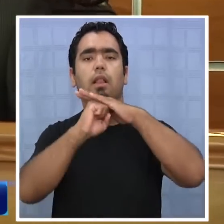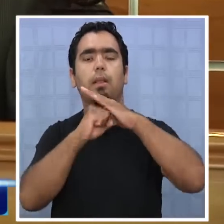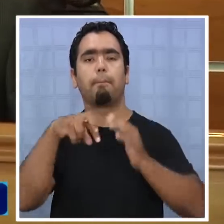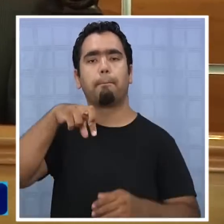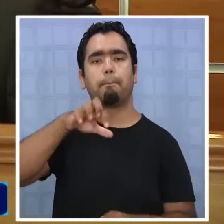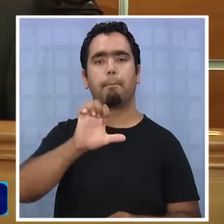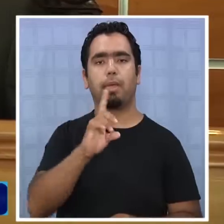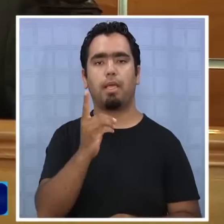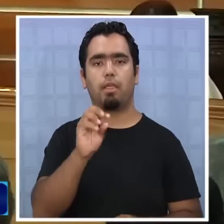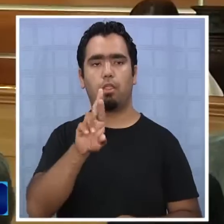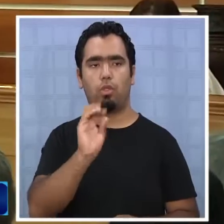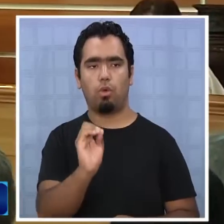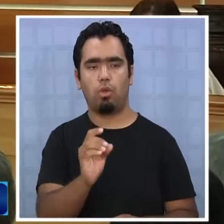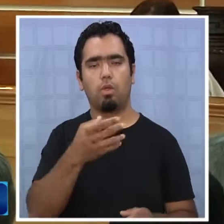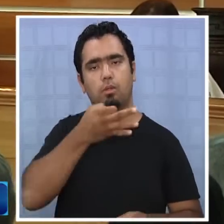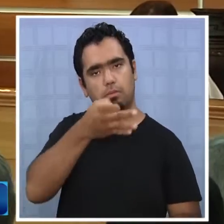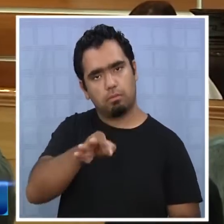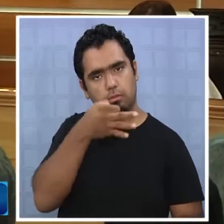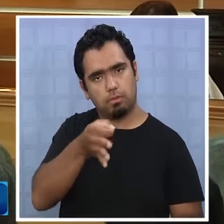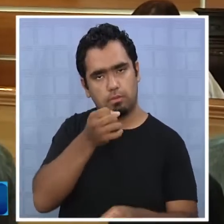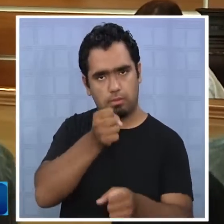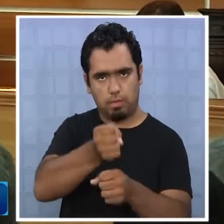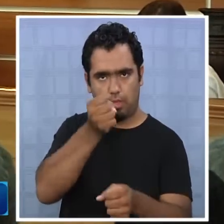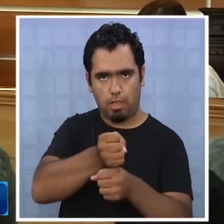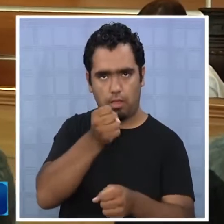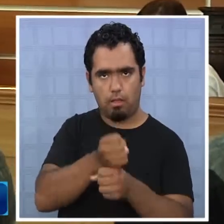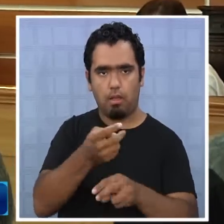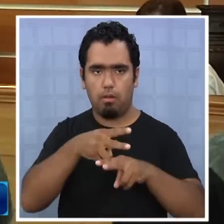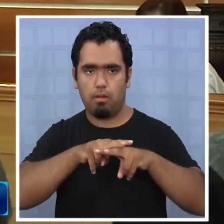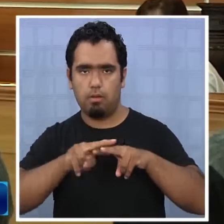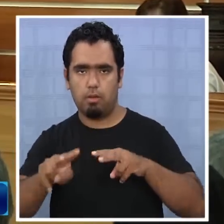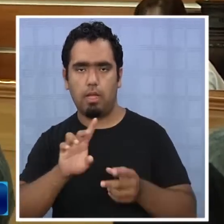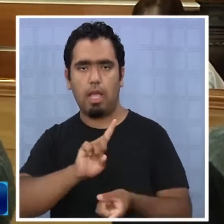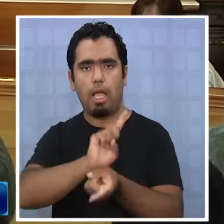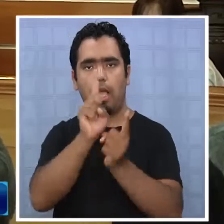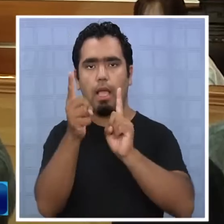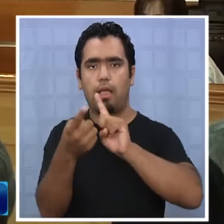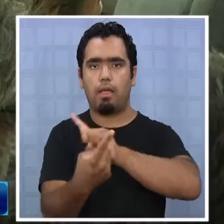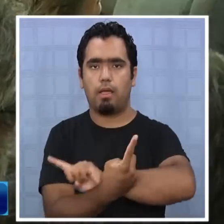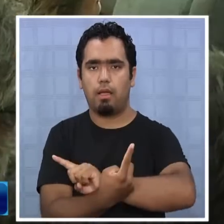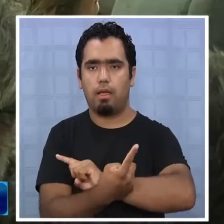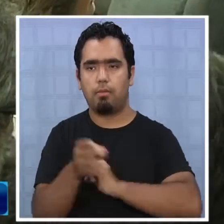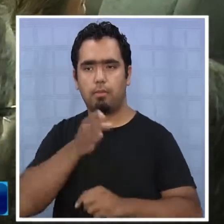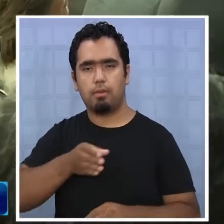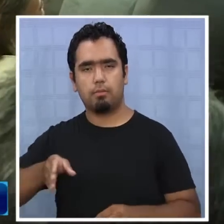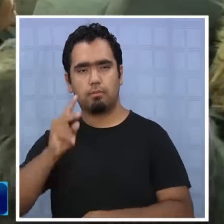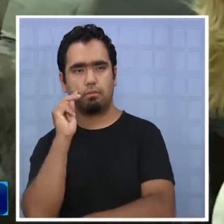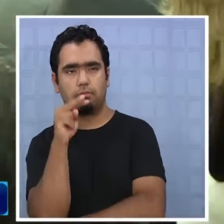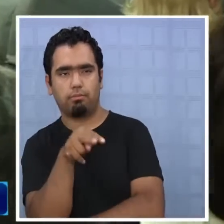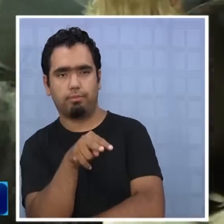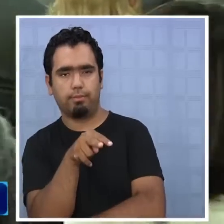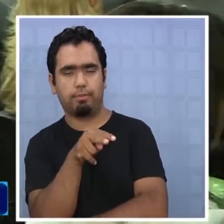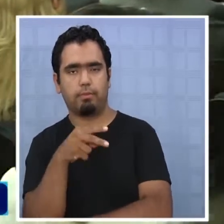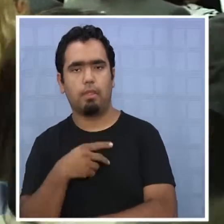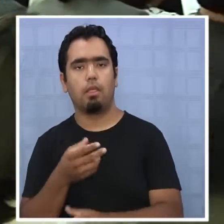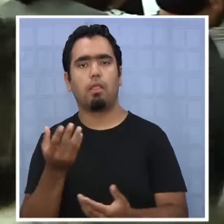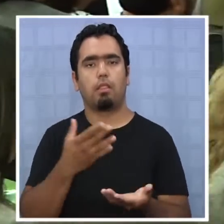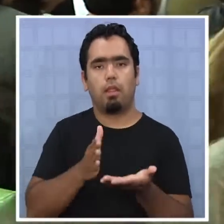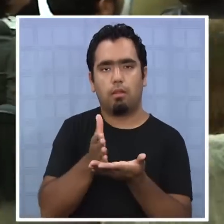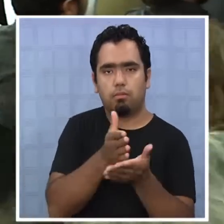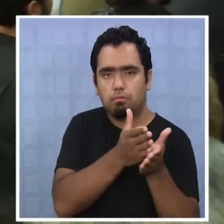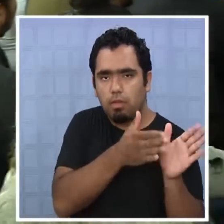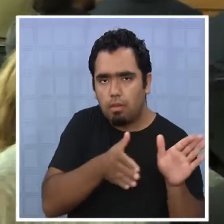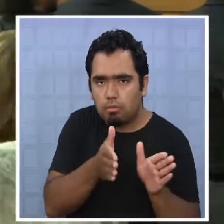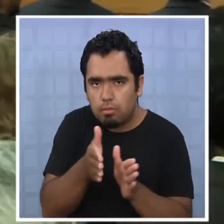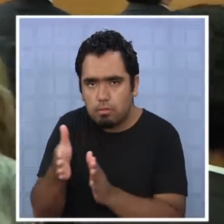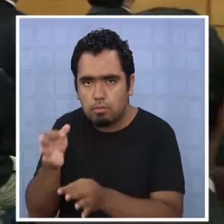magistrado Pedro Huiza, se refirió al trabajo que pretende realizar para cambiar la percepción que buena parte de la comunidad tiene sobre la